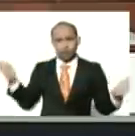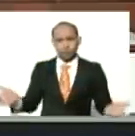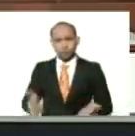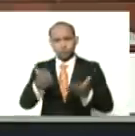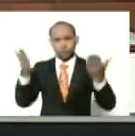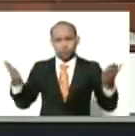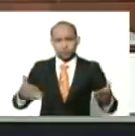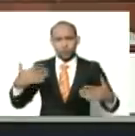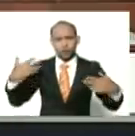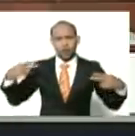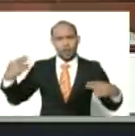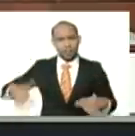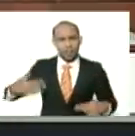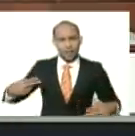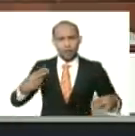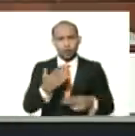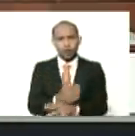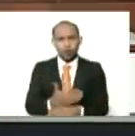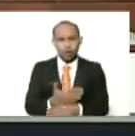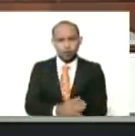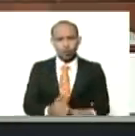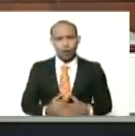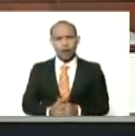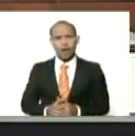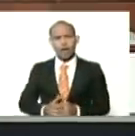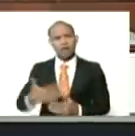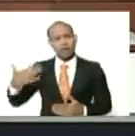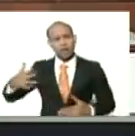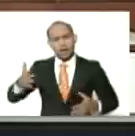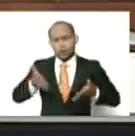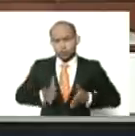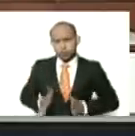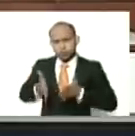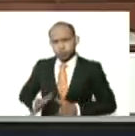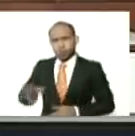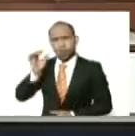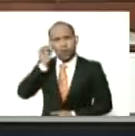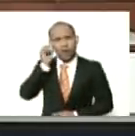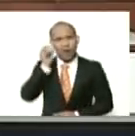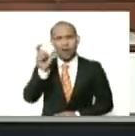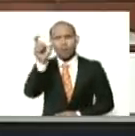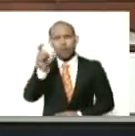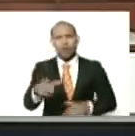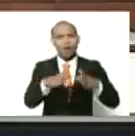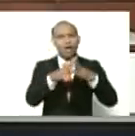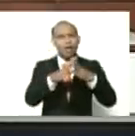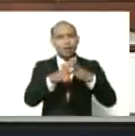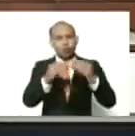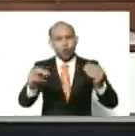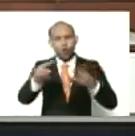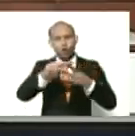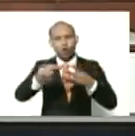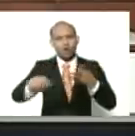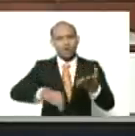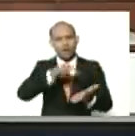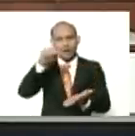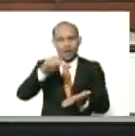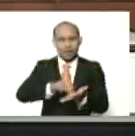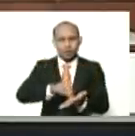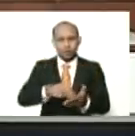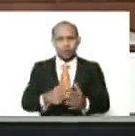derechos sexuales, y de los derechos reproductivos, de las mujeres, en todo el territorio nacional, serán,